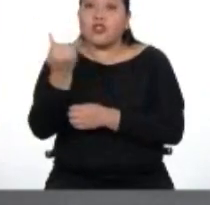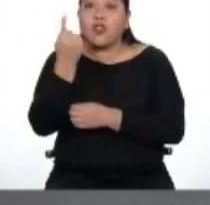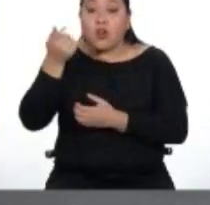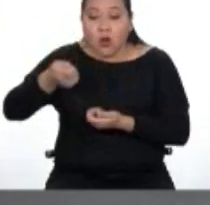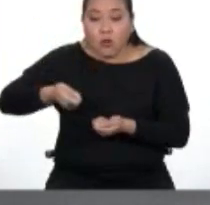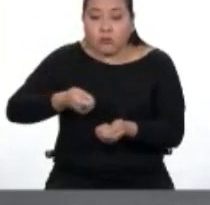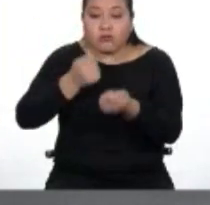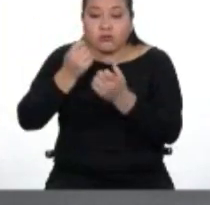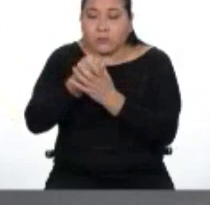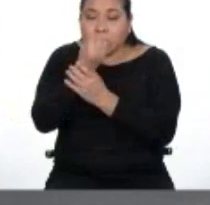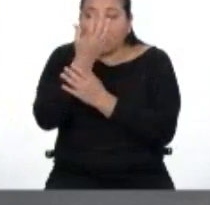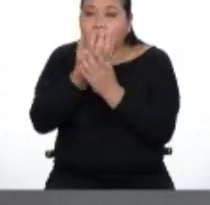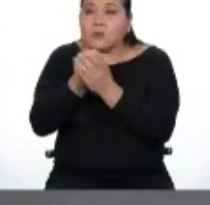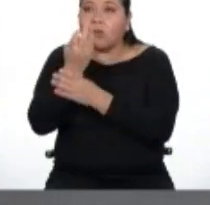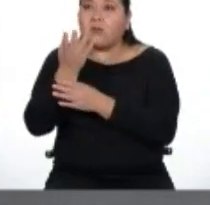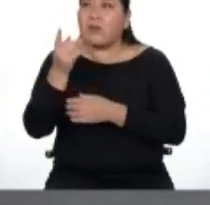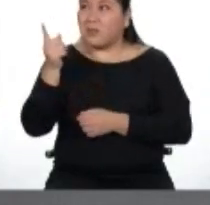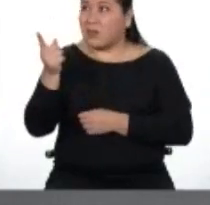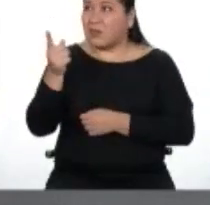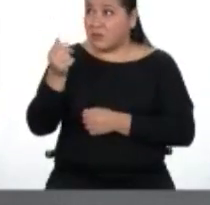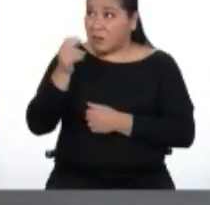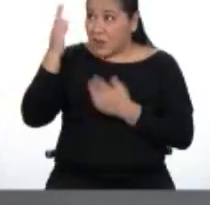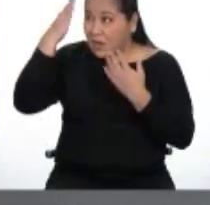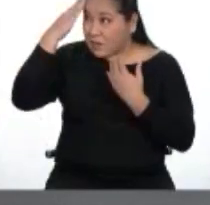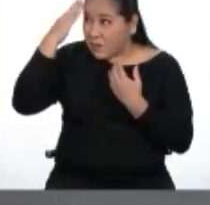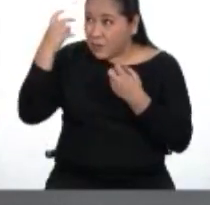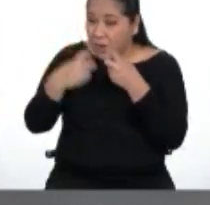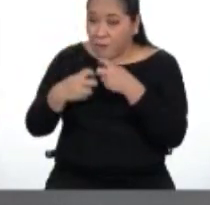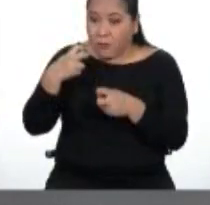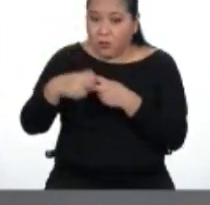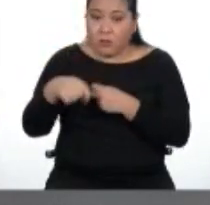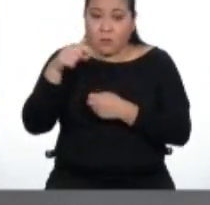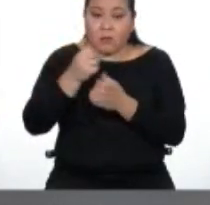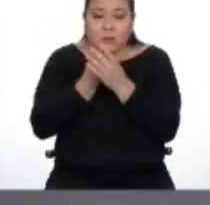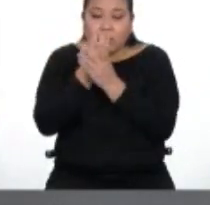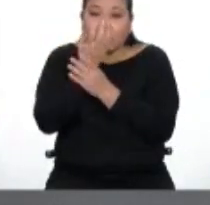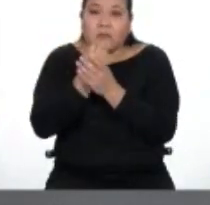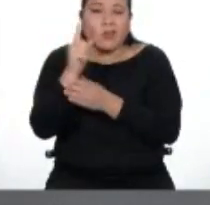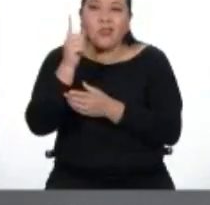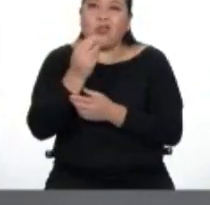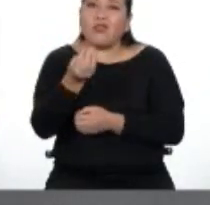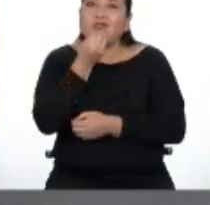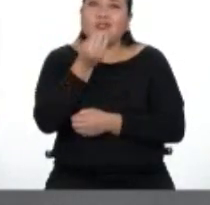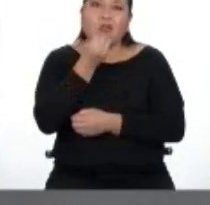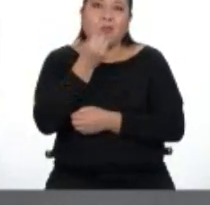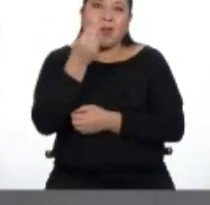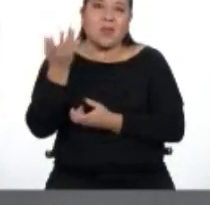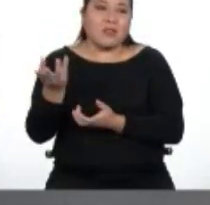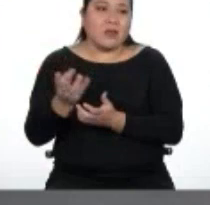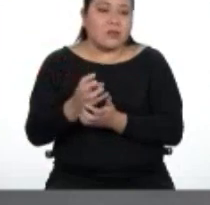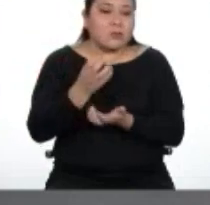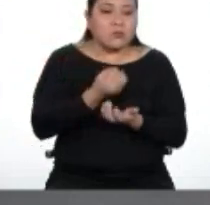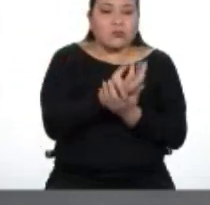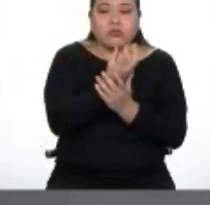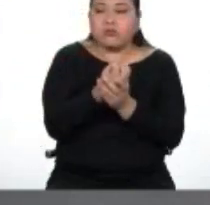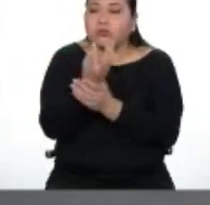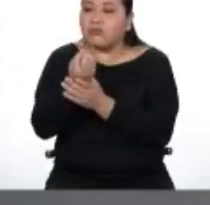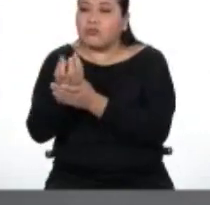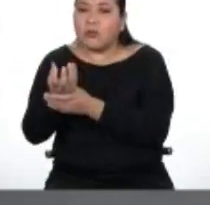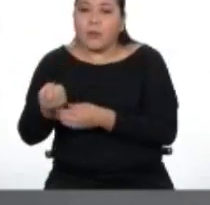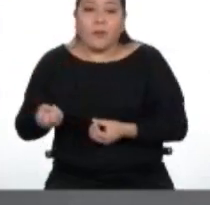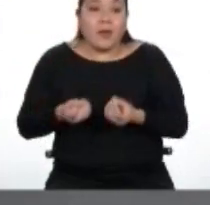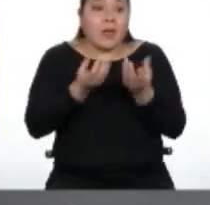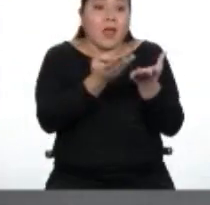flores. Se da cuenta del problema, ¿no? Porque las flores no son un alimento básico, son decoración. Ellos eran proveedores de